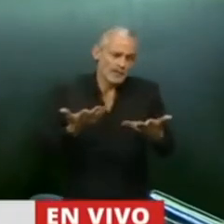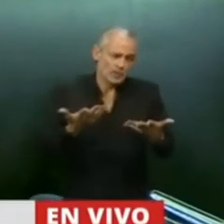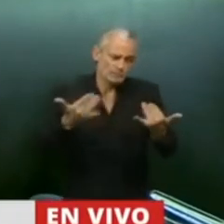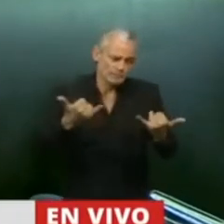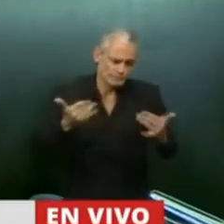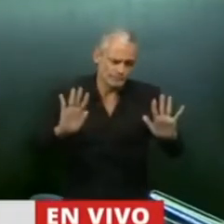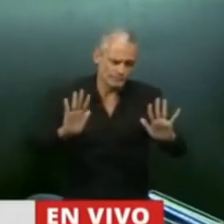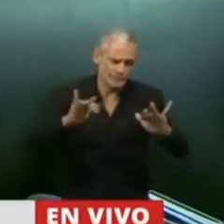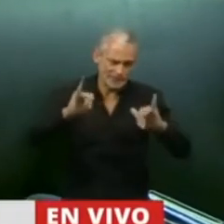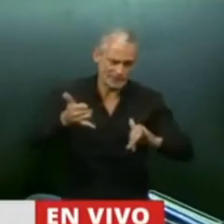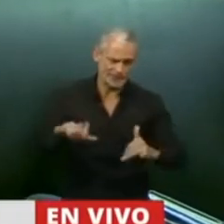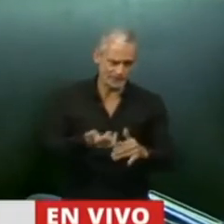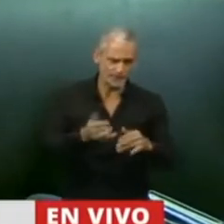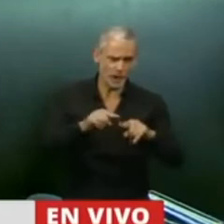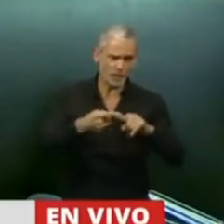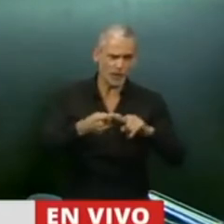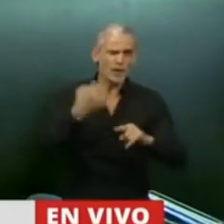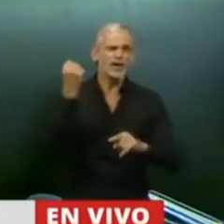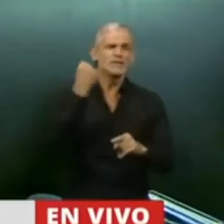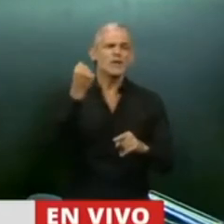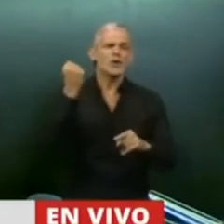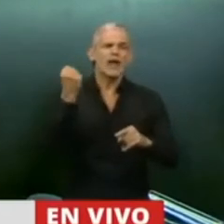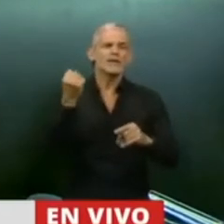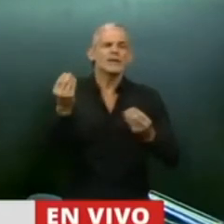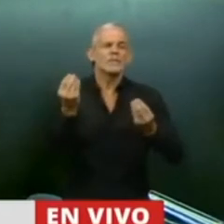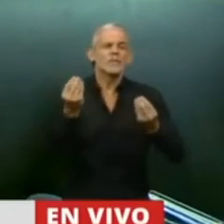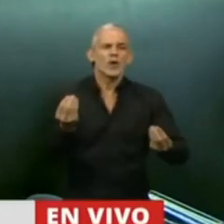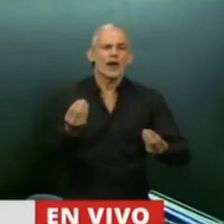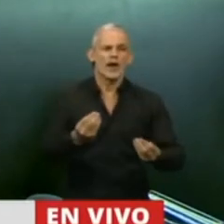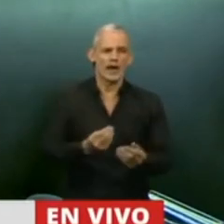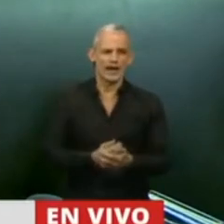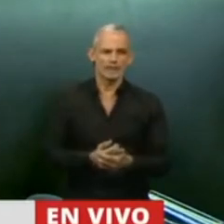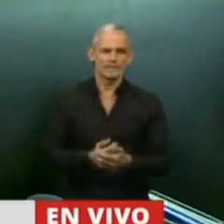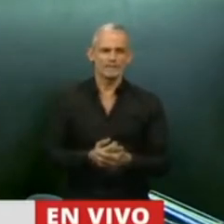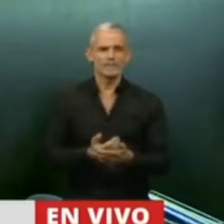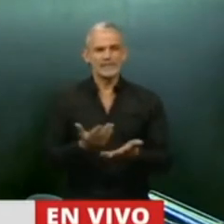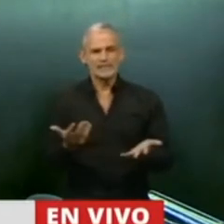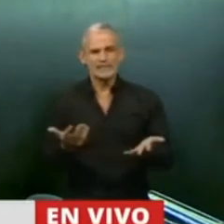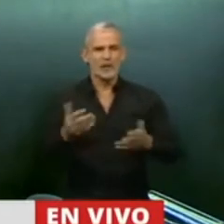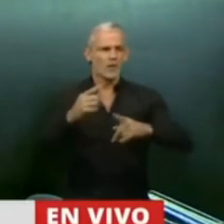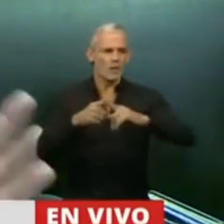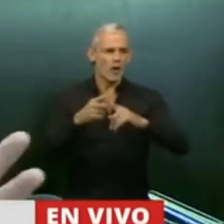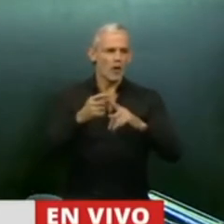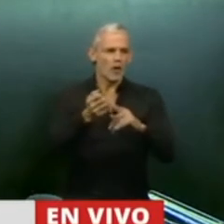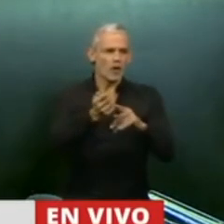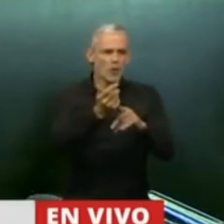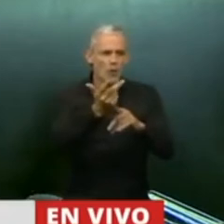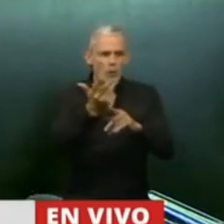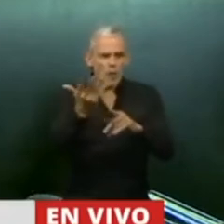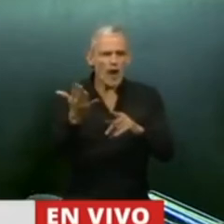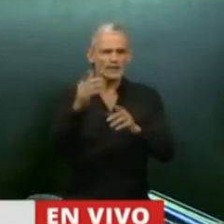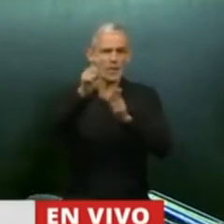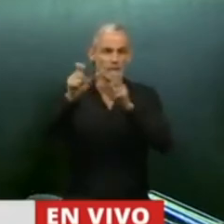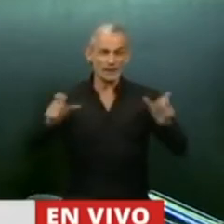Y es un hecho político de suma importancia, no sólo por la cantidad de personas que han estado